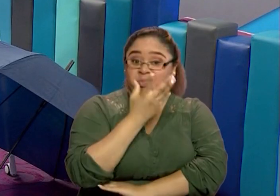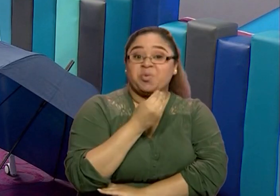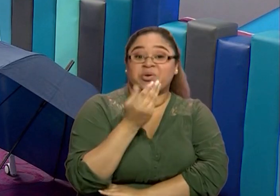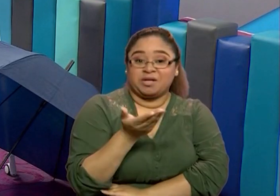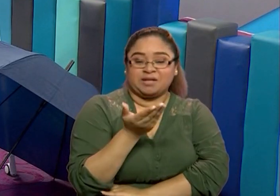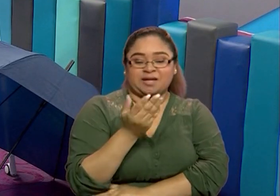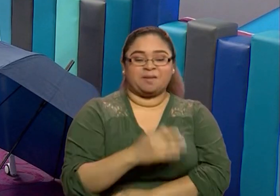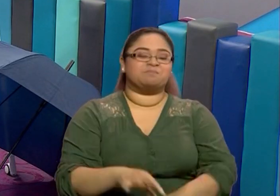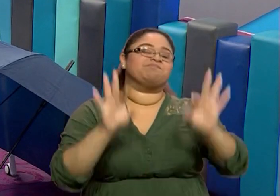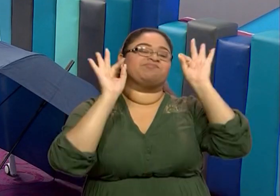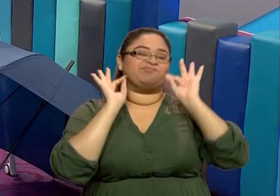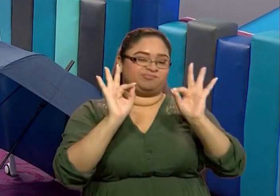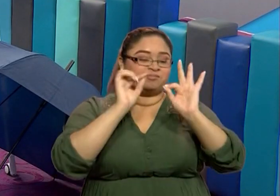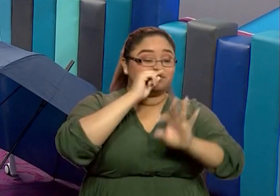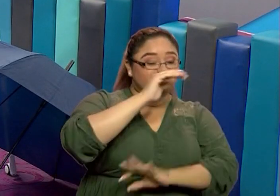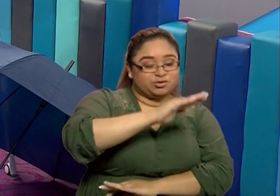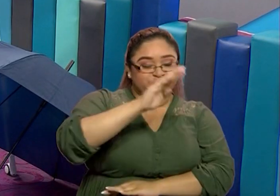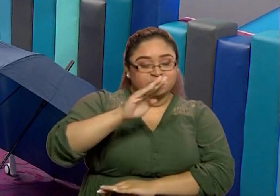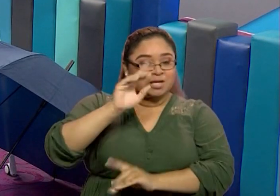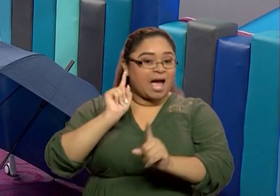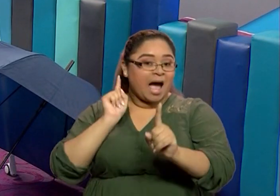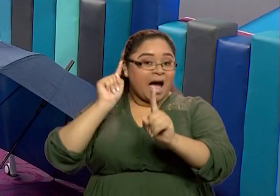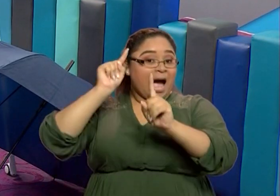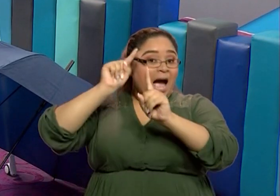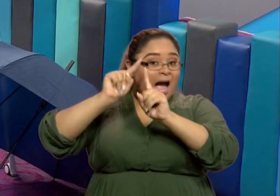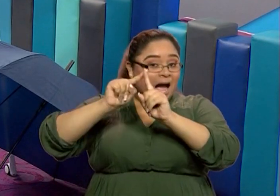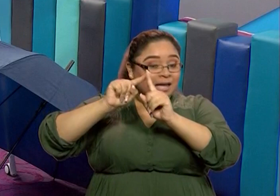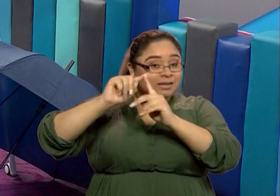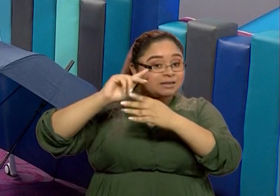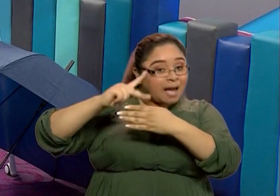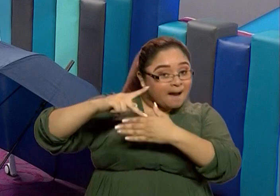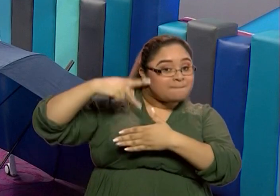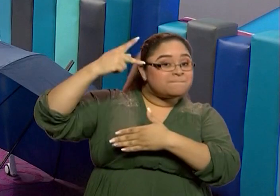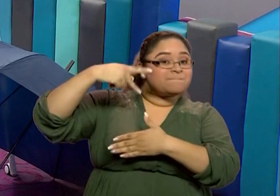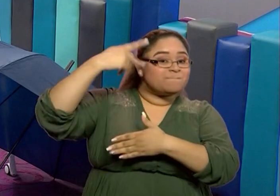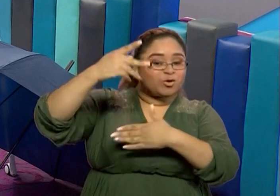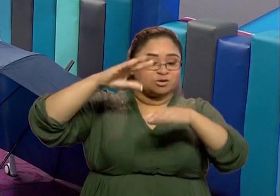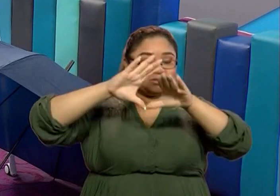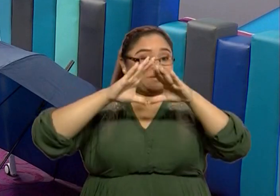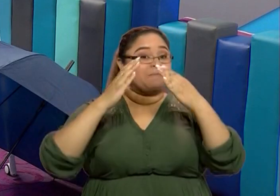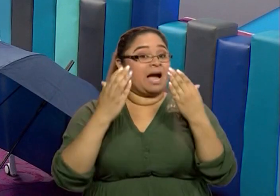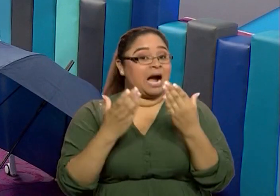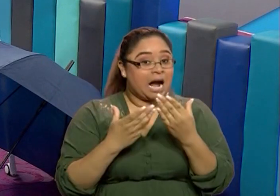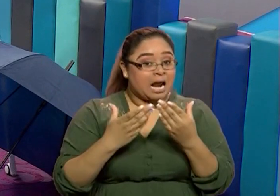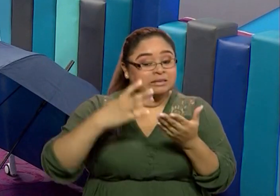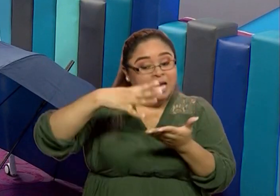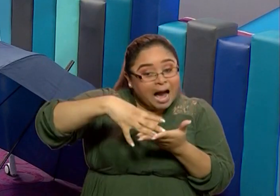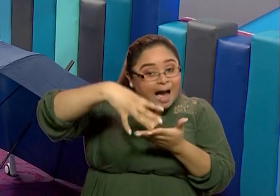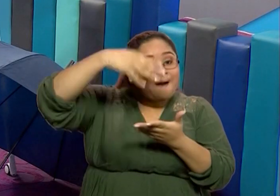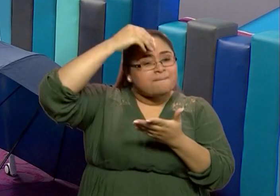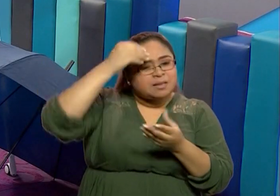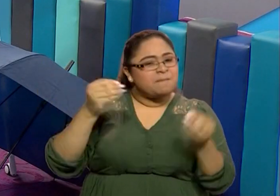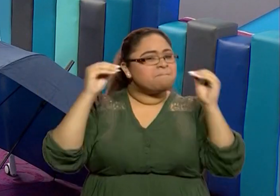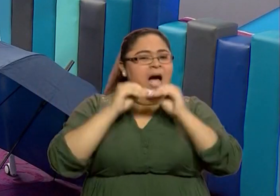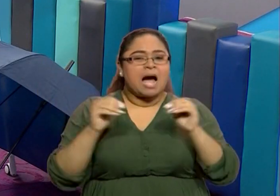Entonces, nos veremos en la próxima clase para aprender más sobre los fenómenos atmosféricos. Pero esta vez